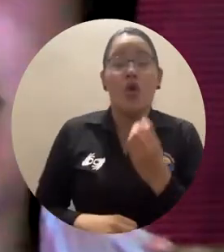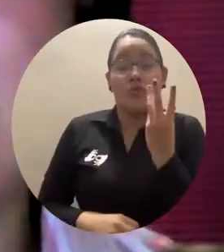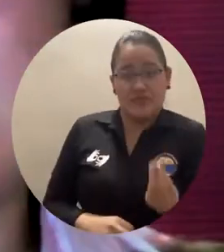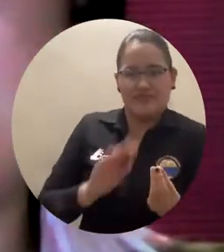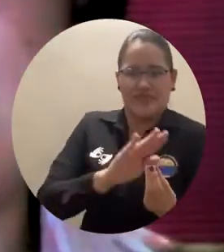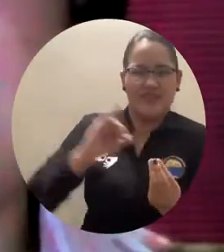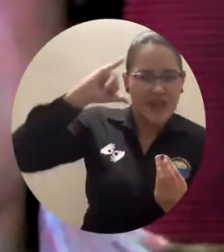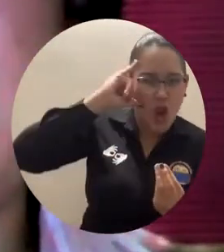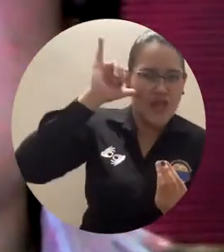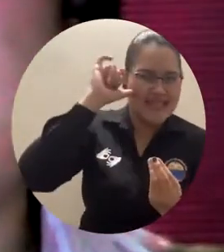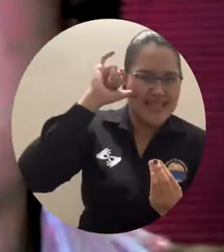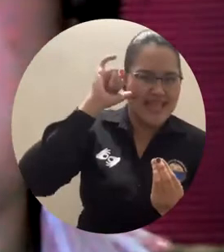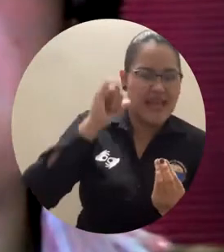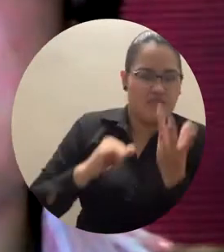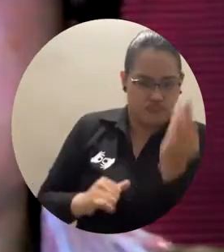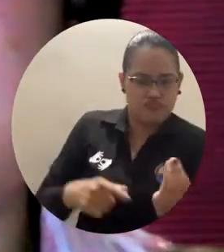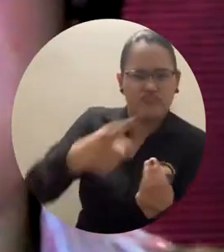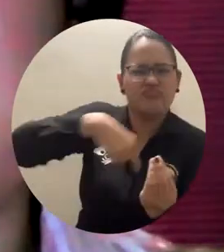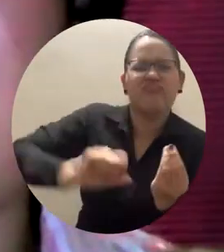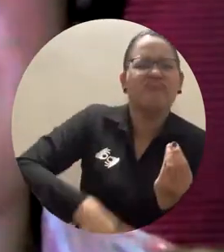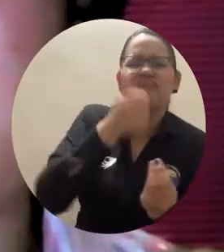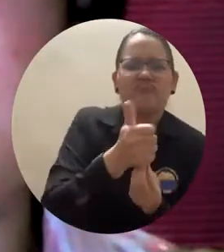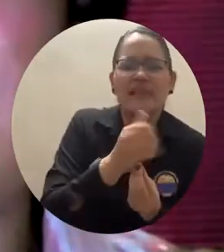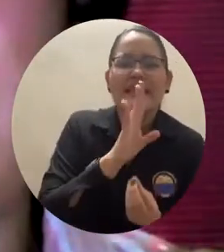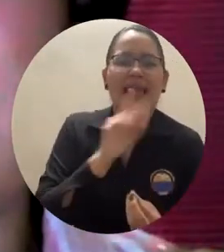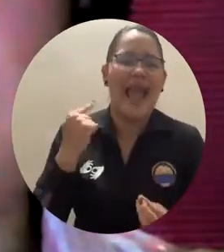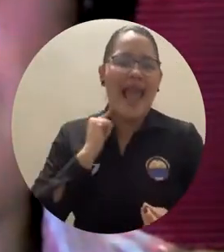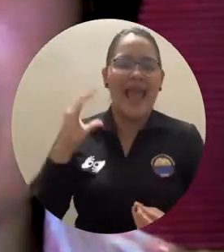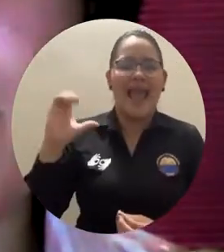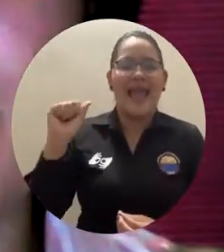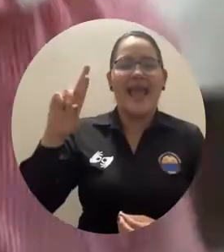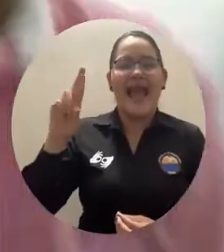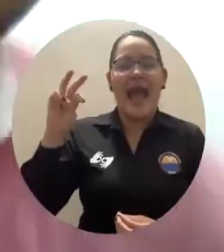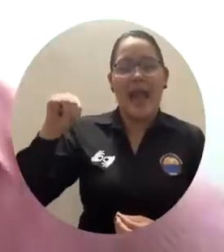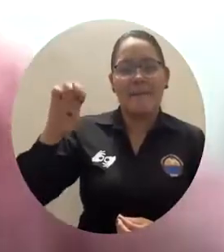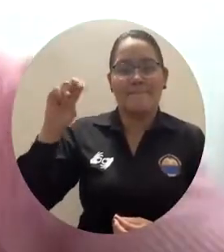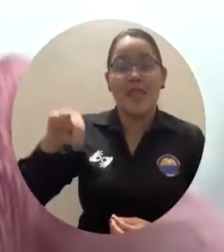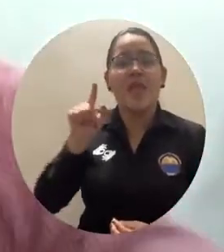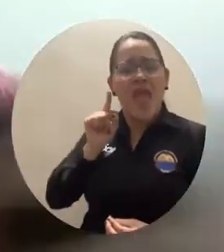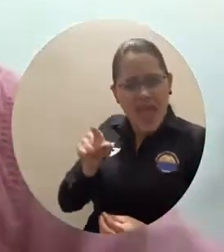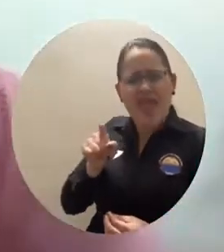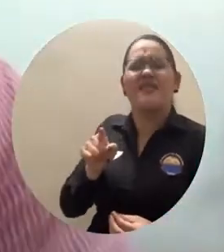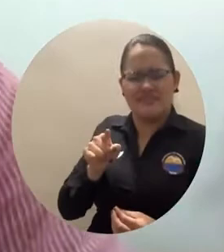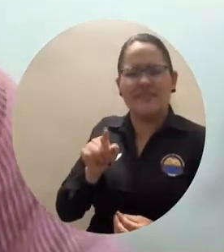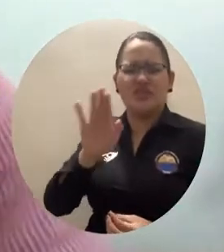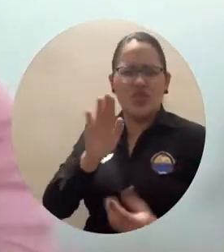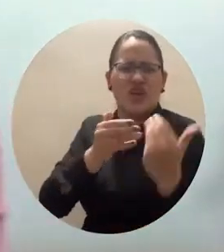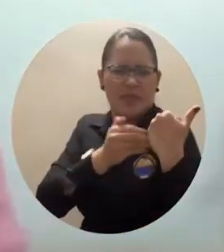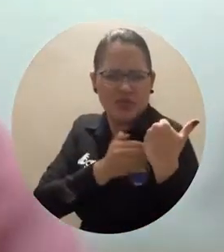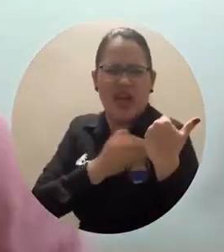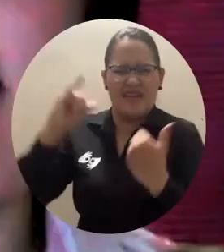psiquiatría donde la directora es la profesora carmen caballero y es psicóloga doctora en tecnología y